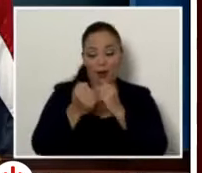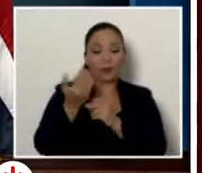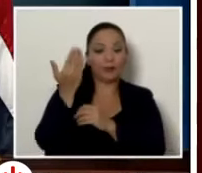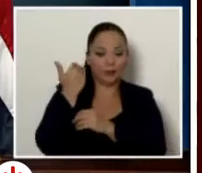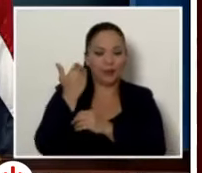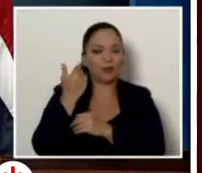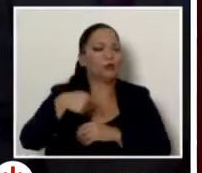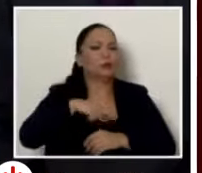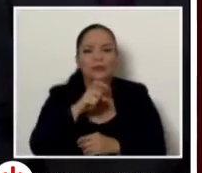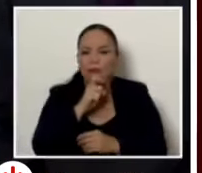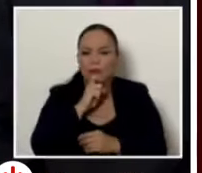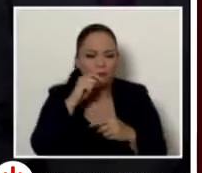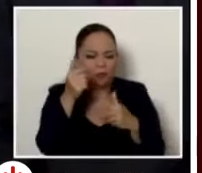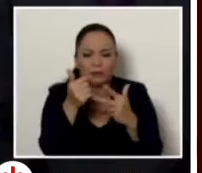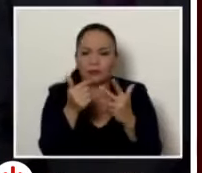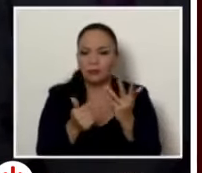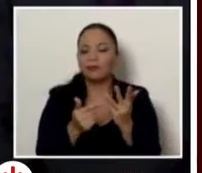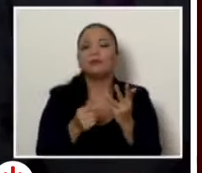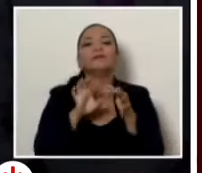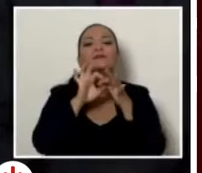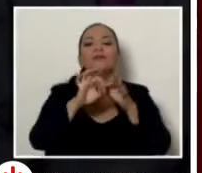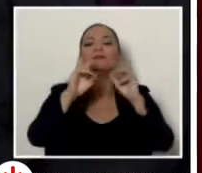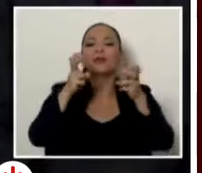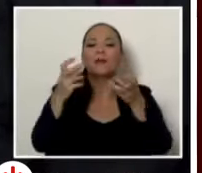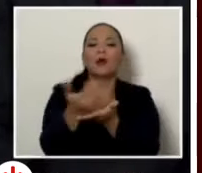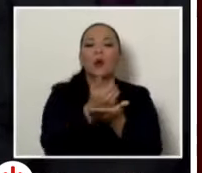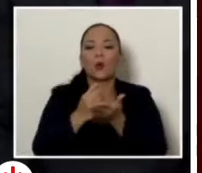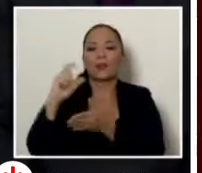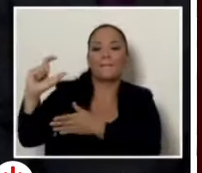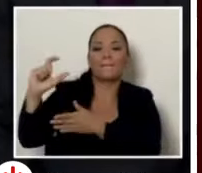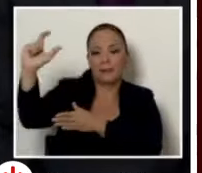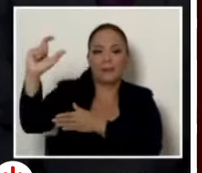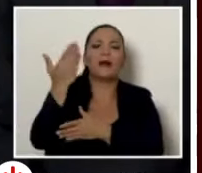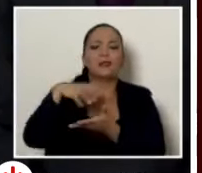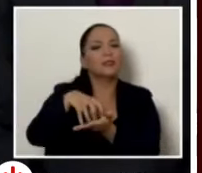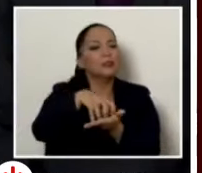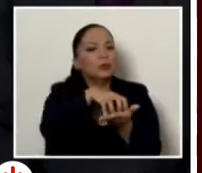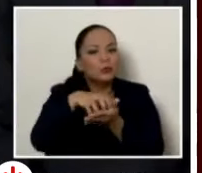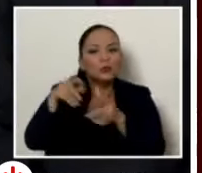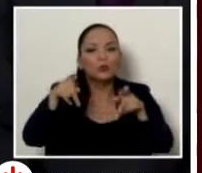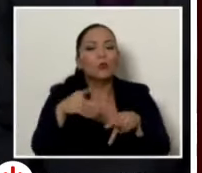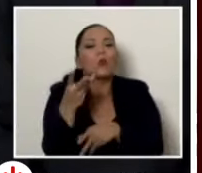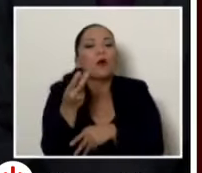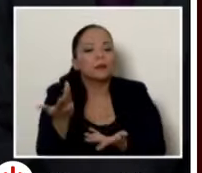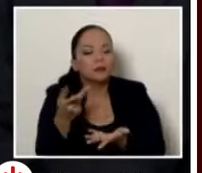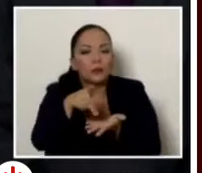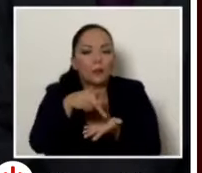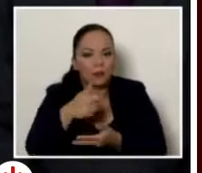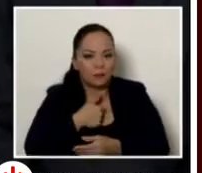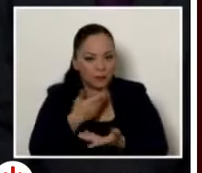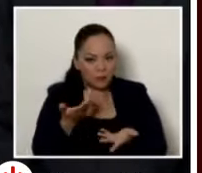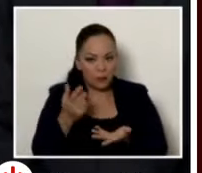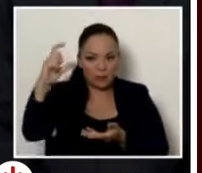una serie de dificultades en relación con el cobro del marchamo. La incertidumbre para la gente para saber cuánto podía pagar, vamos